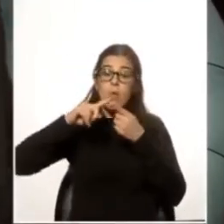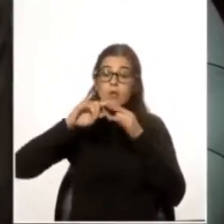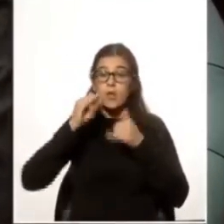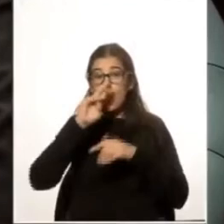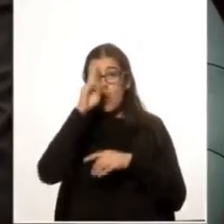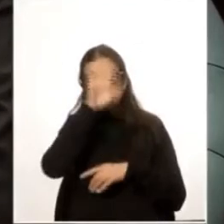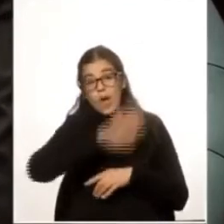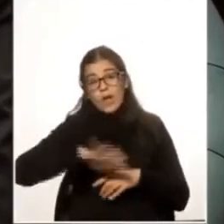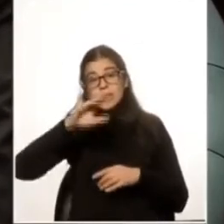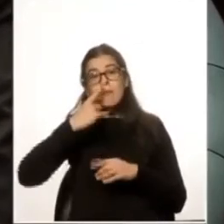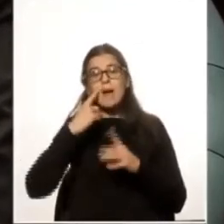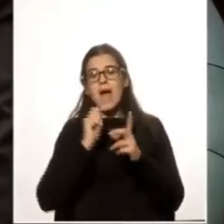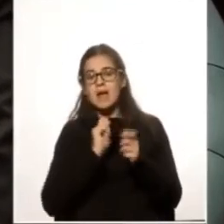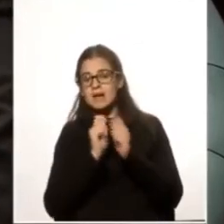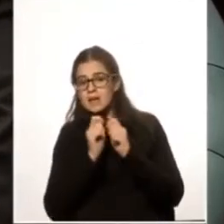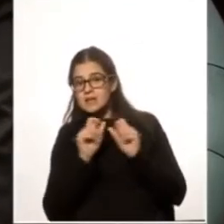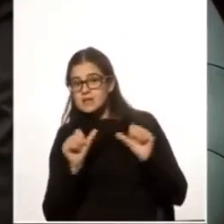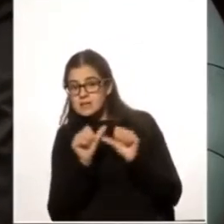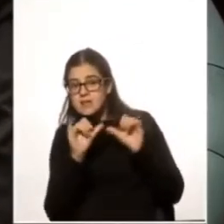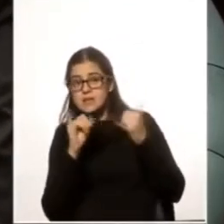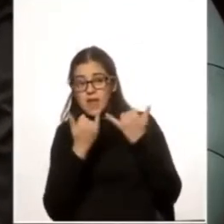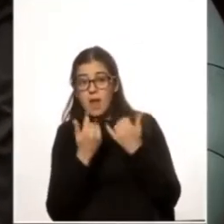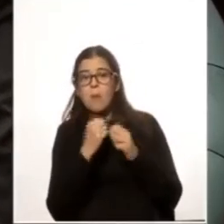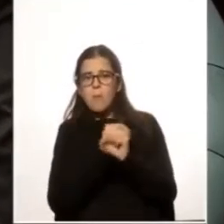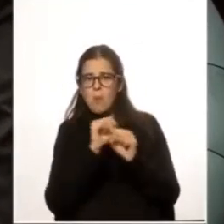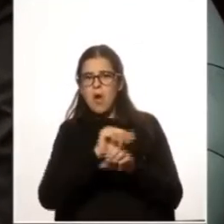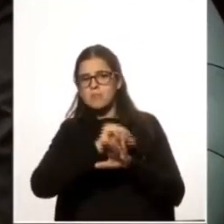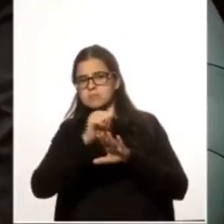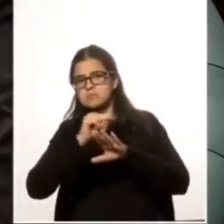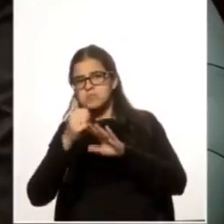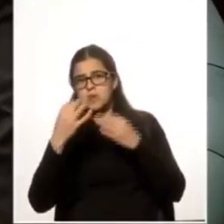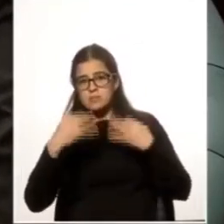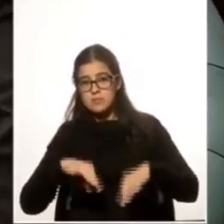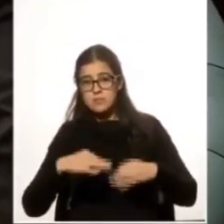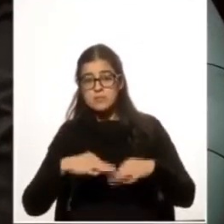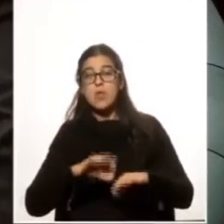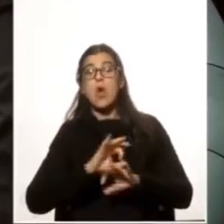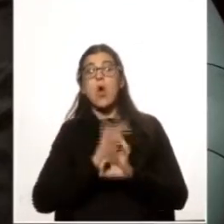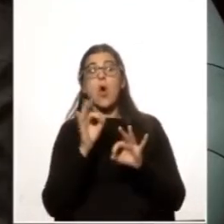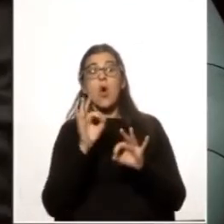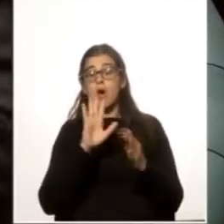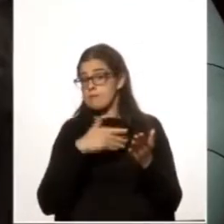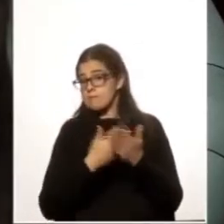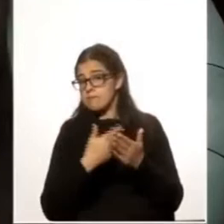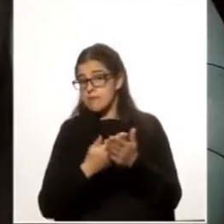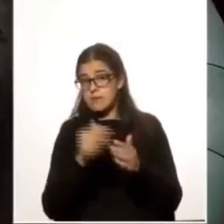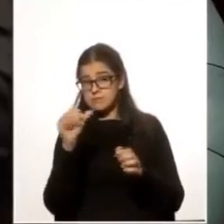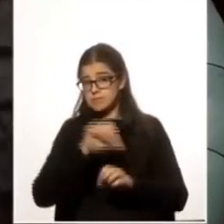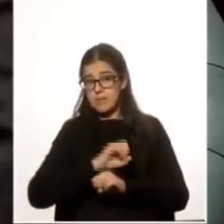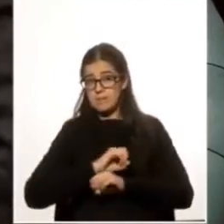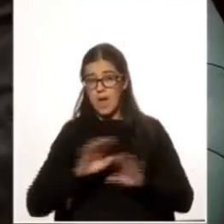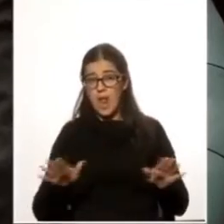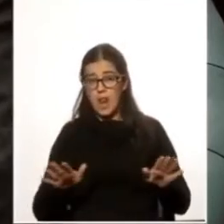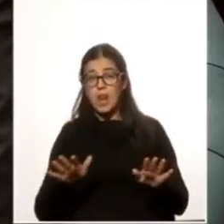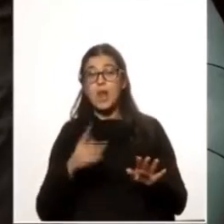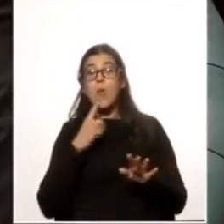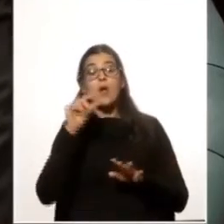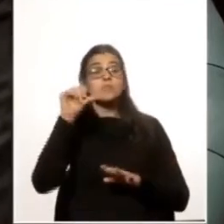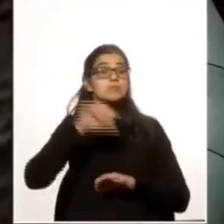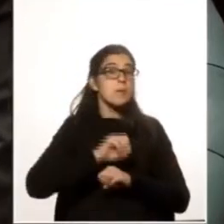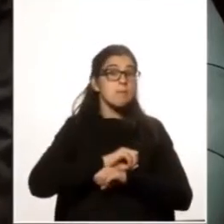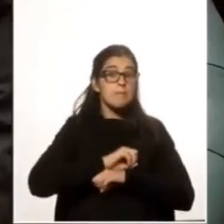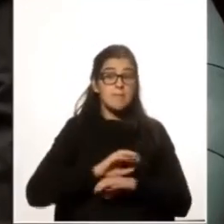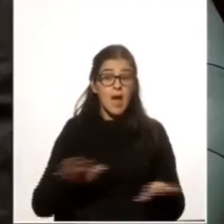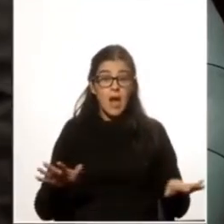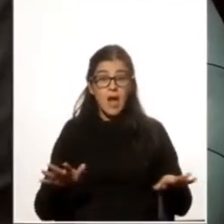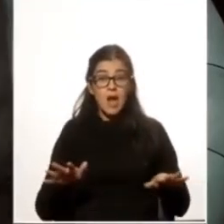uruguaya para llevar una actividad puede salir todo bien o puede salir todo mal. Cuando sale mal,